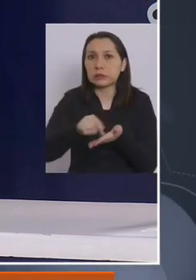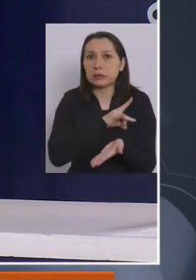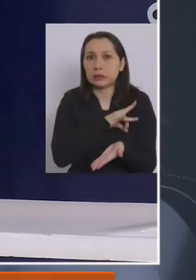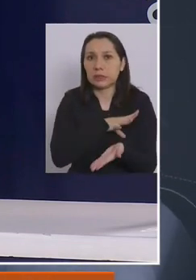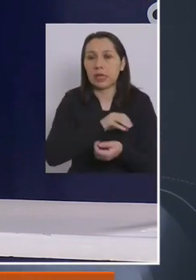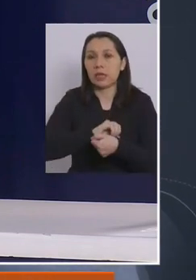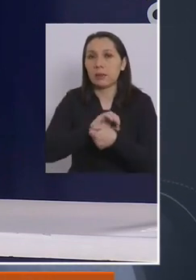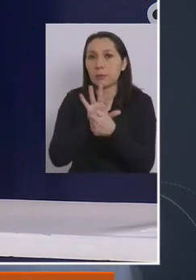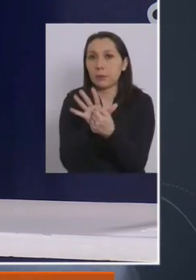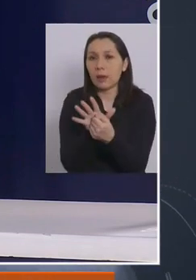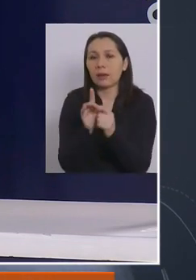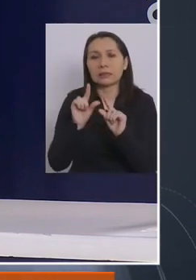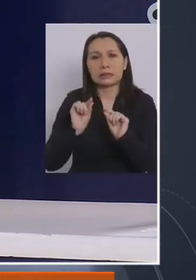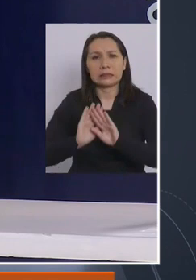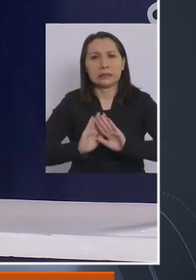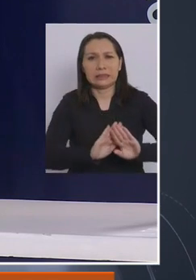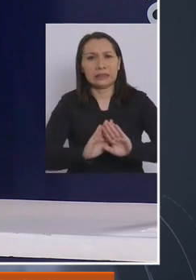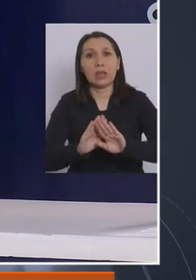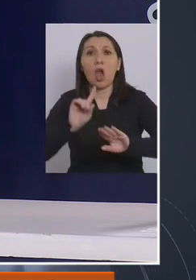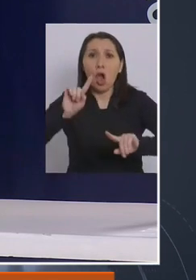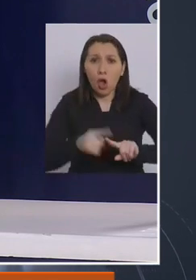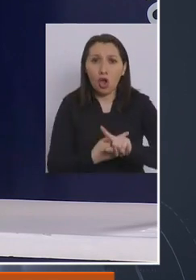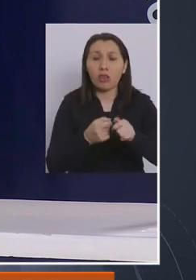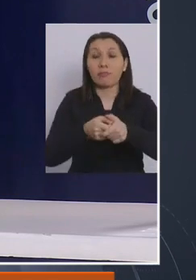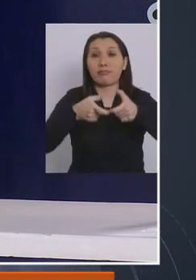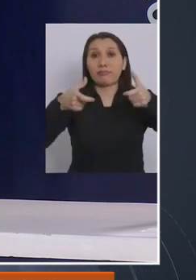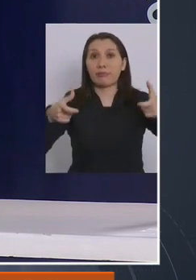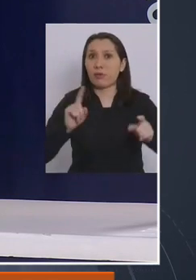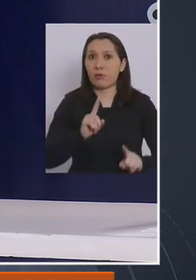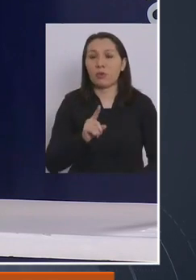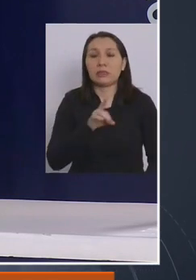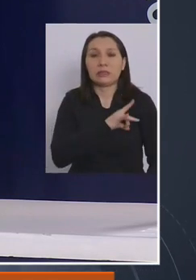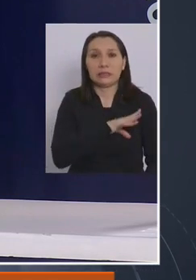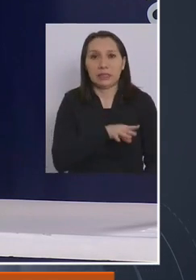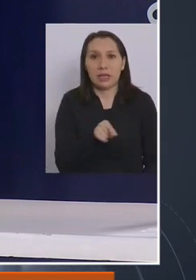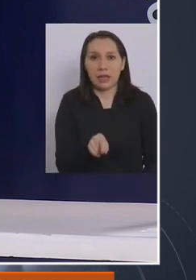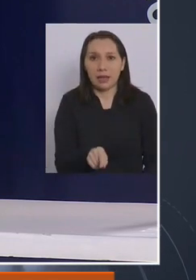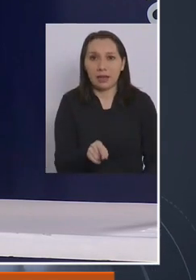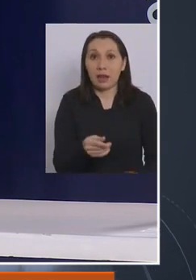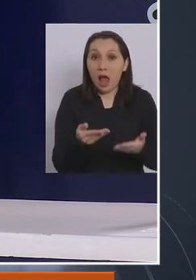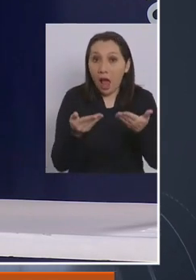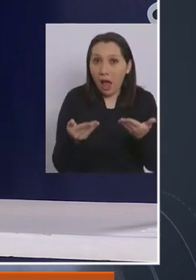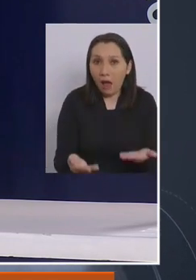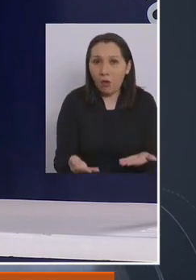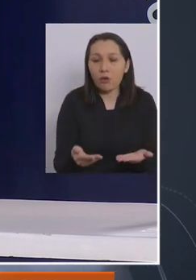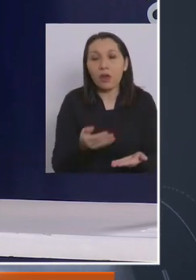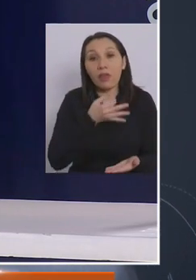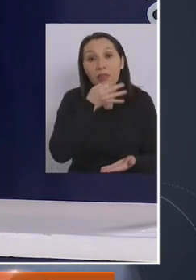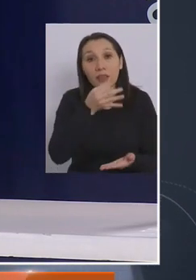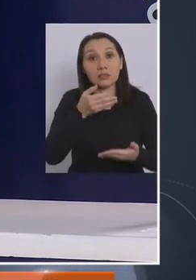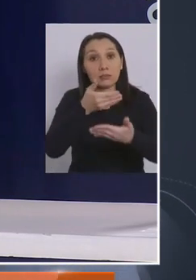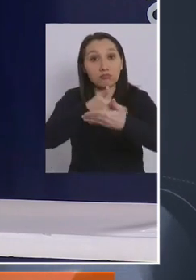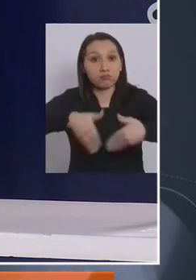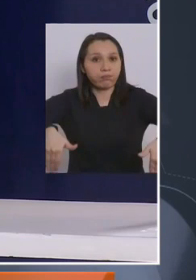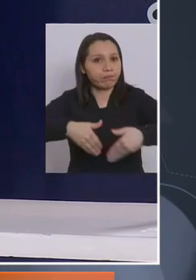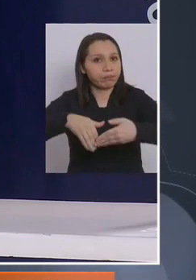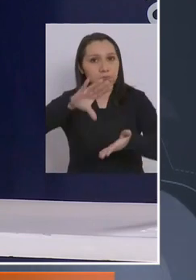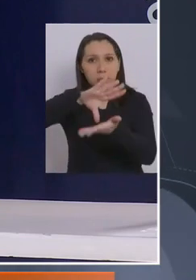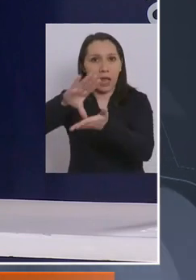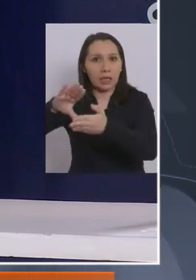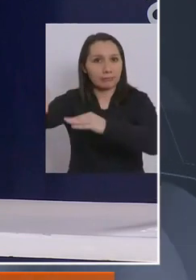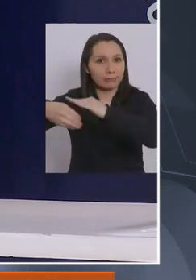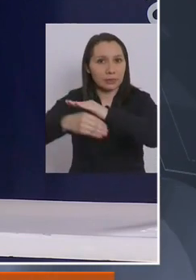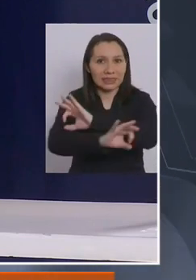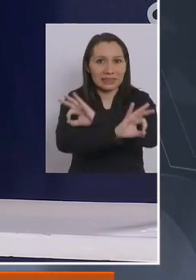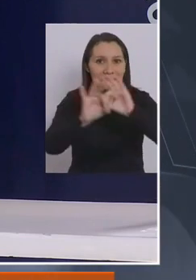nuestro país para evitar brotes importantes en Chile. Por lo tanto, en este momento tenemos que decir que las fronteras están cerradas